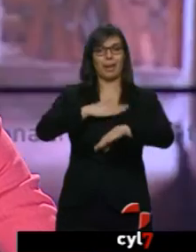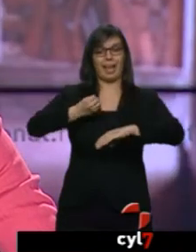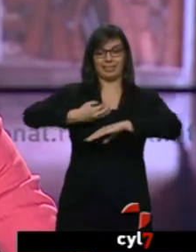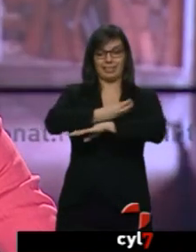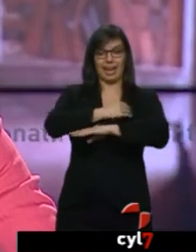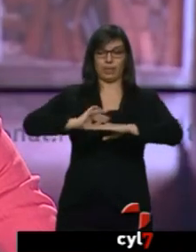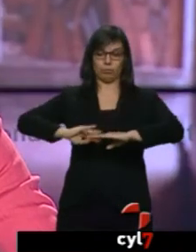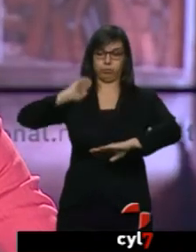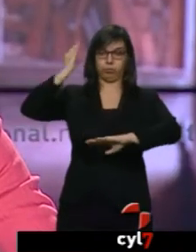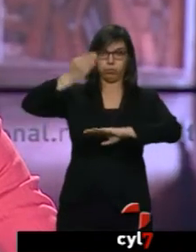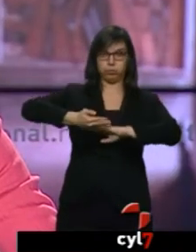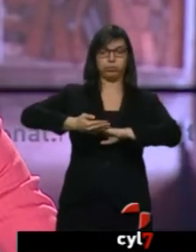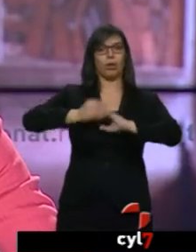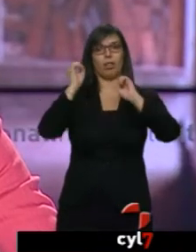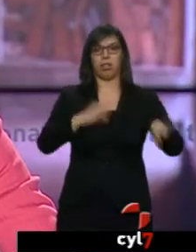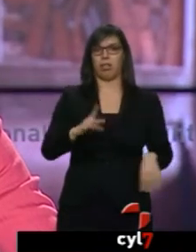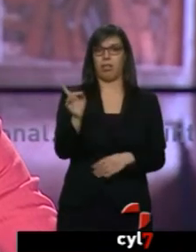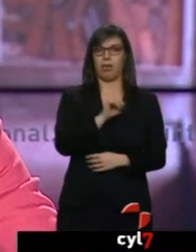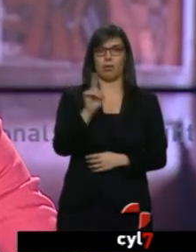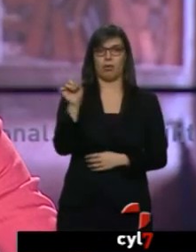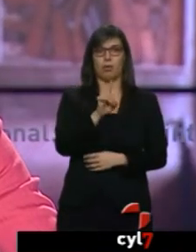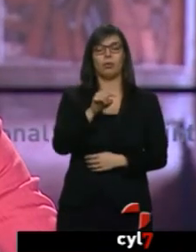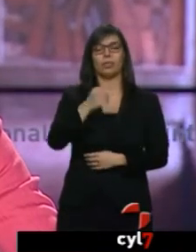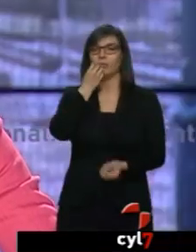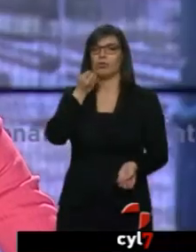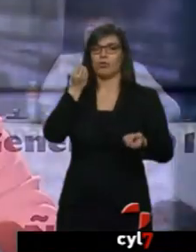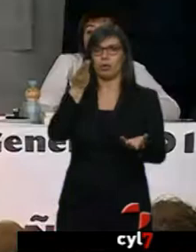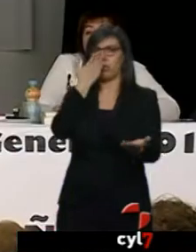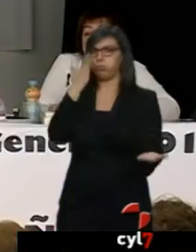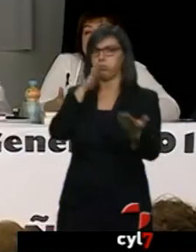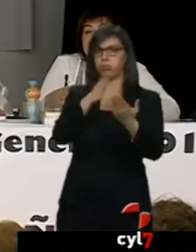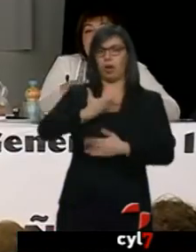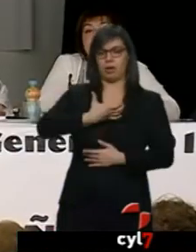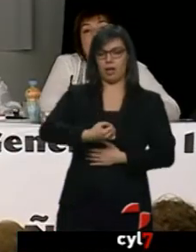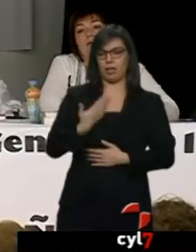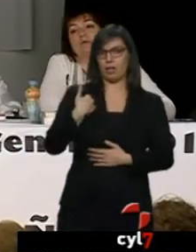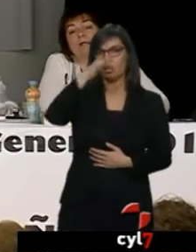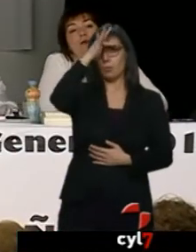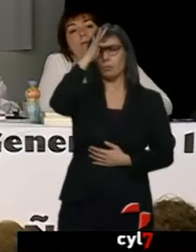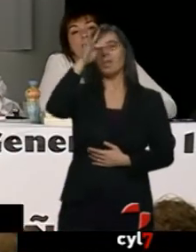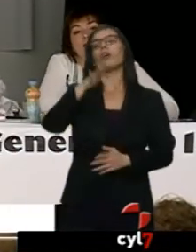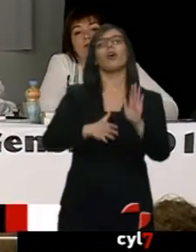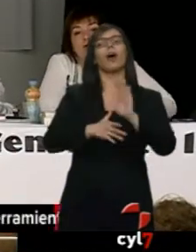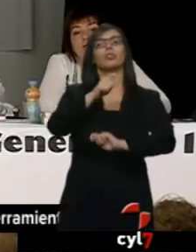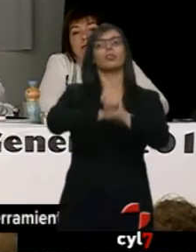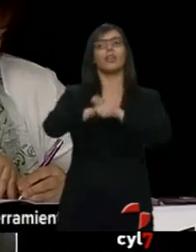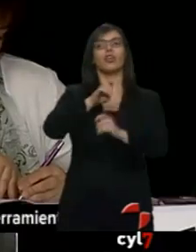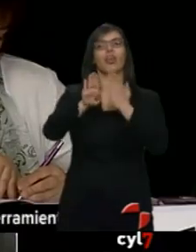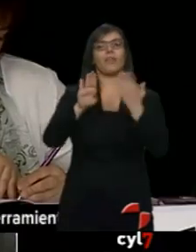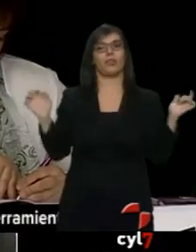alcalde en la Asamblea... ...de la Federación de Asociaciones Vecinales este domingo... ...allí han aprobado una moción para exigir al